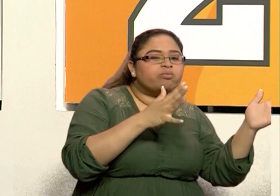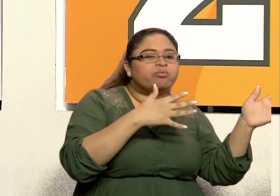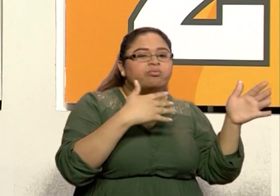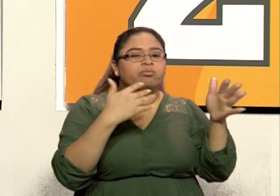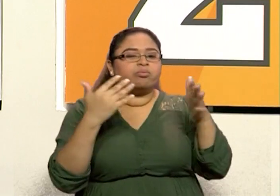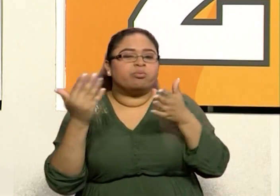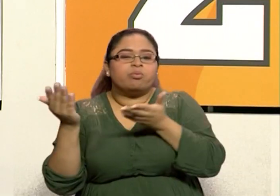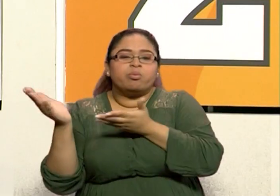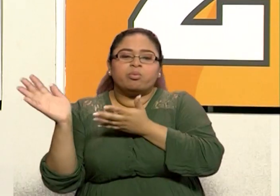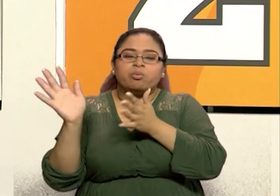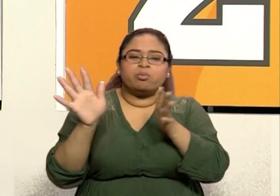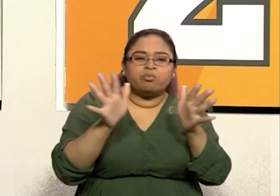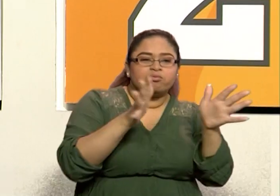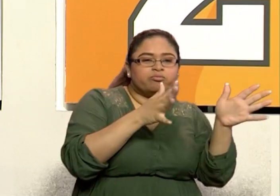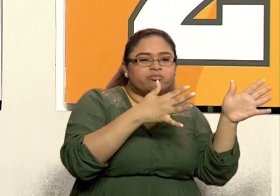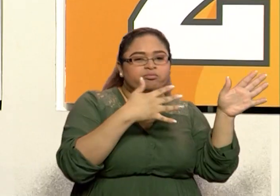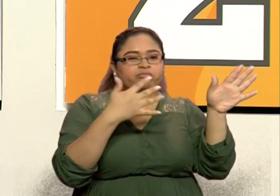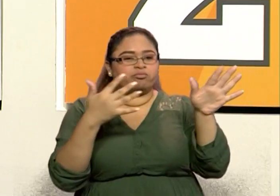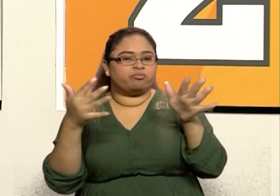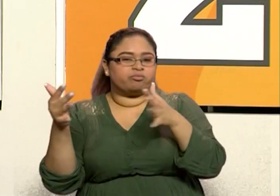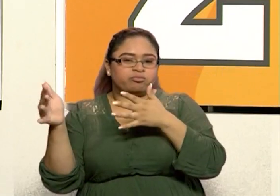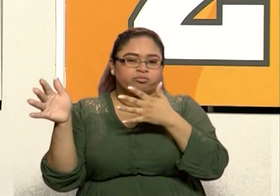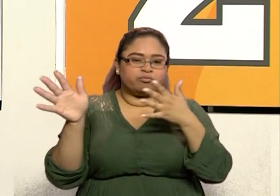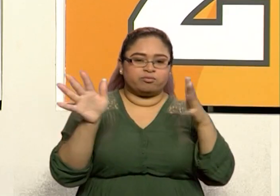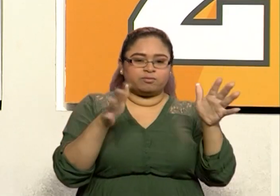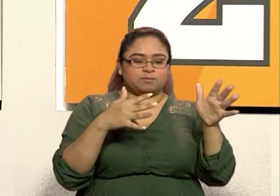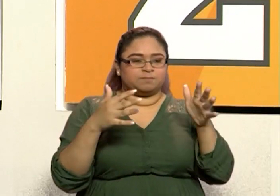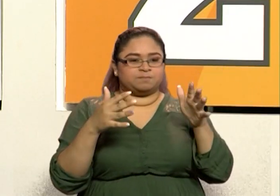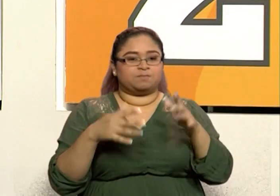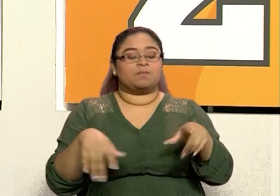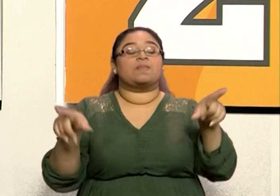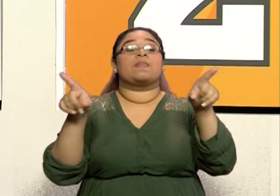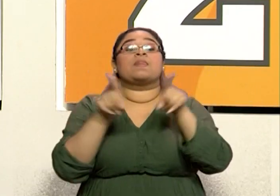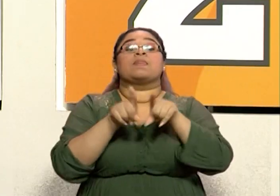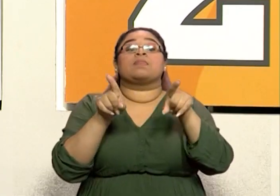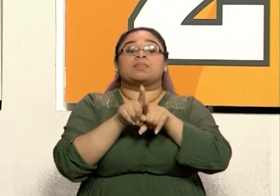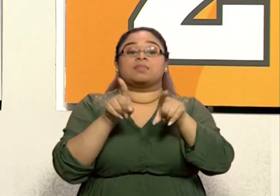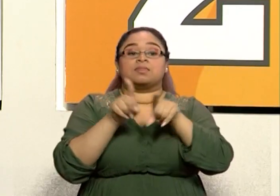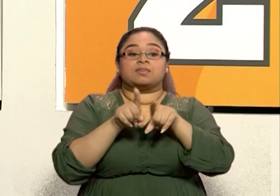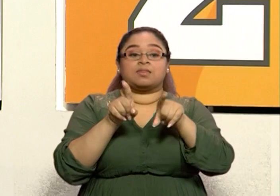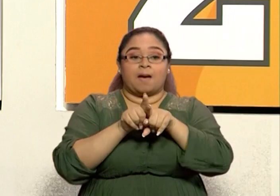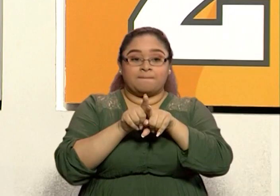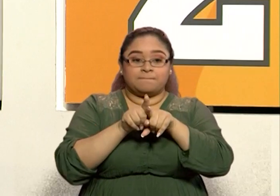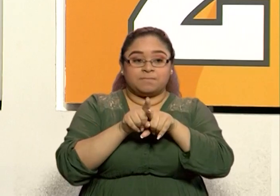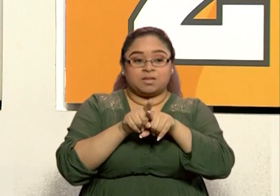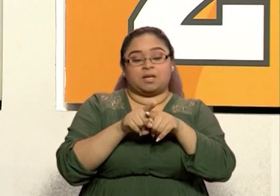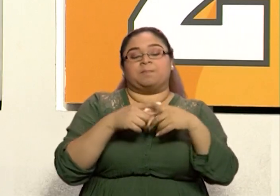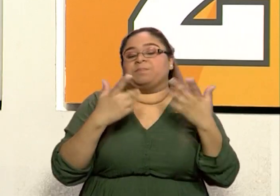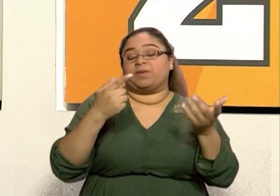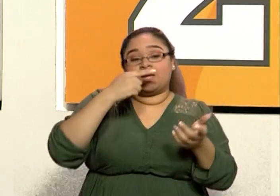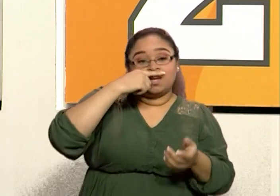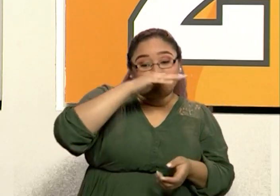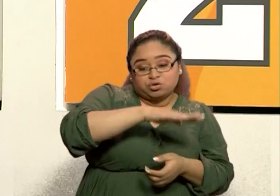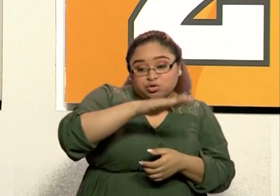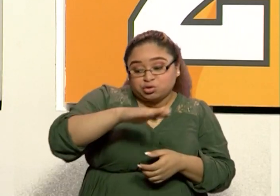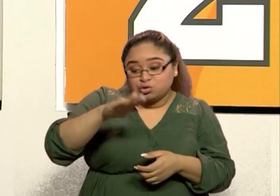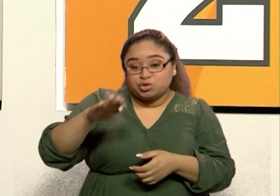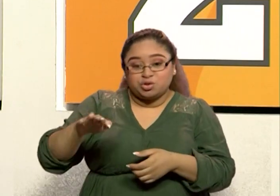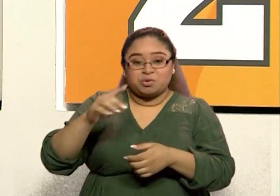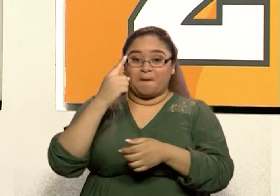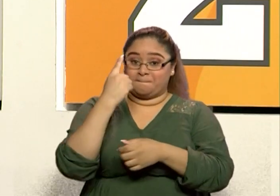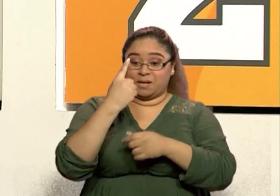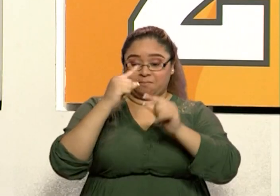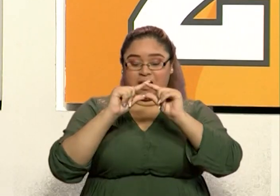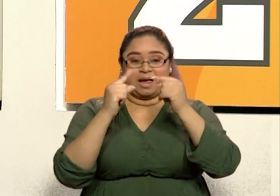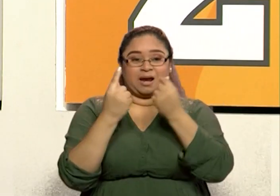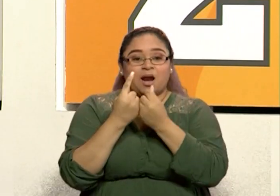Viento. Muy bien. Y también podemos hacer, el niño, como está en primer grado y está comenzando